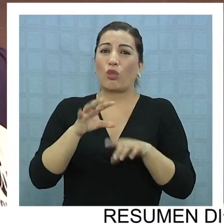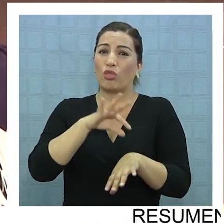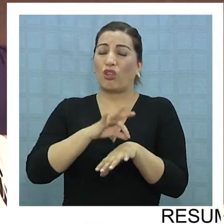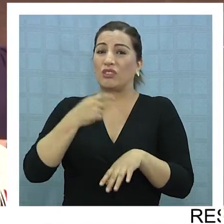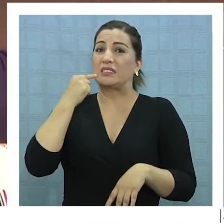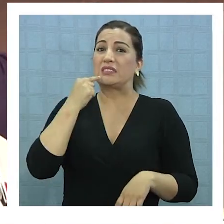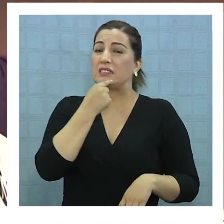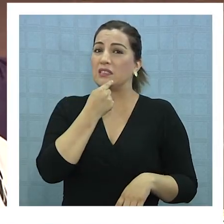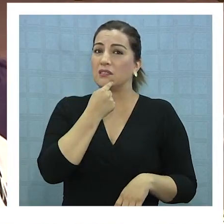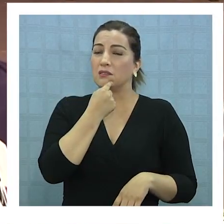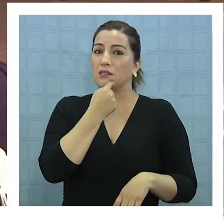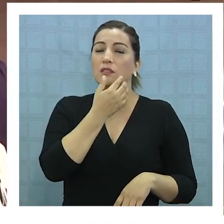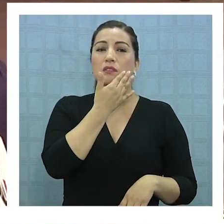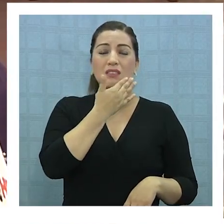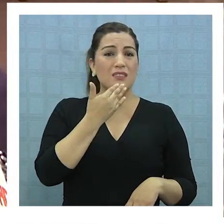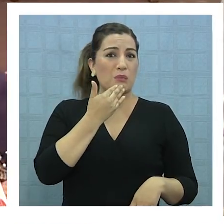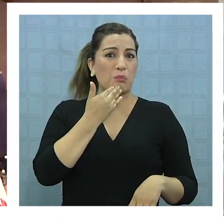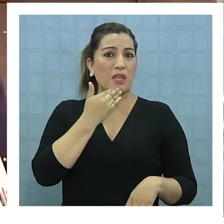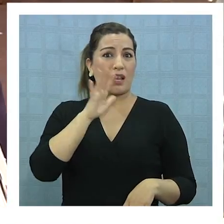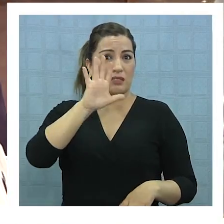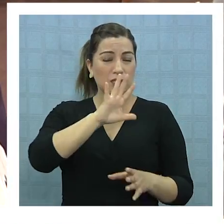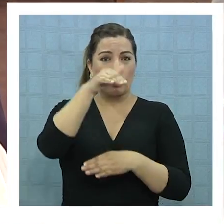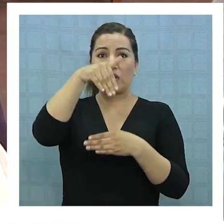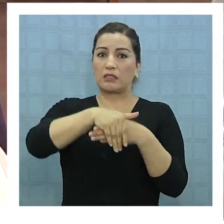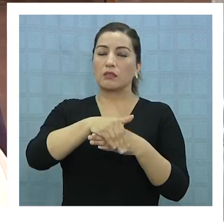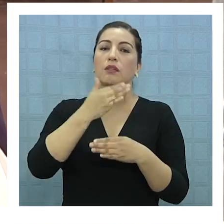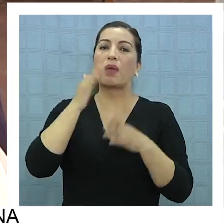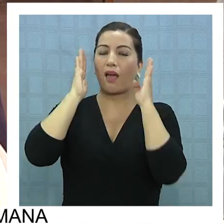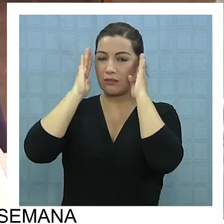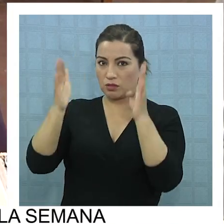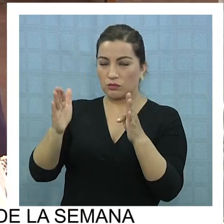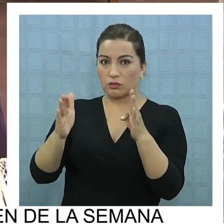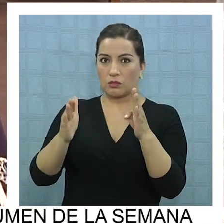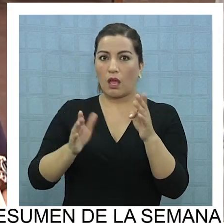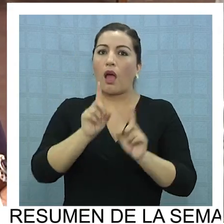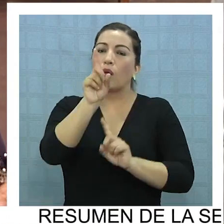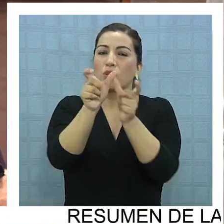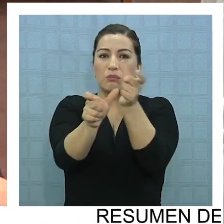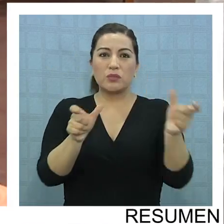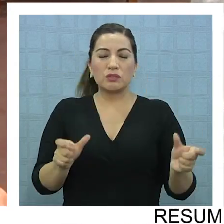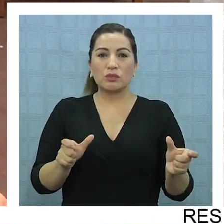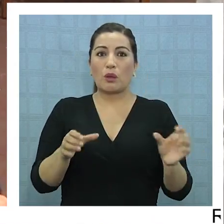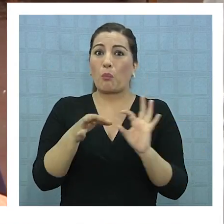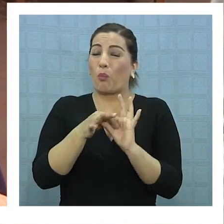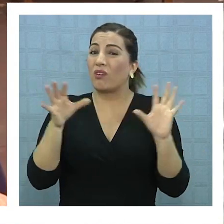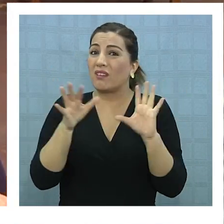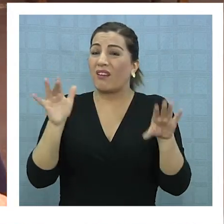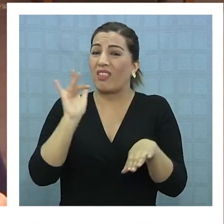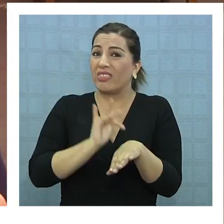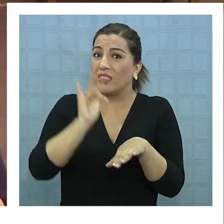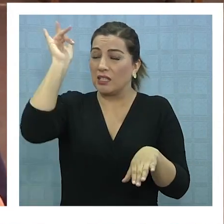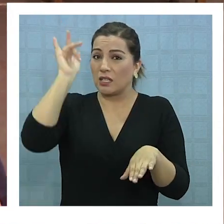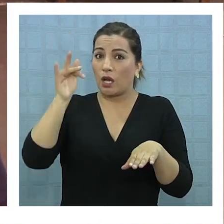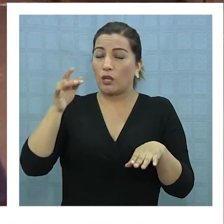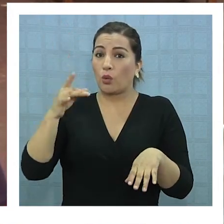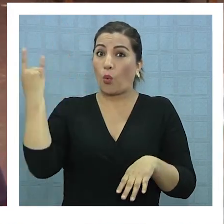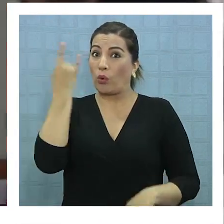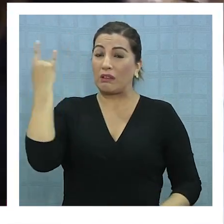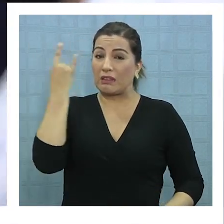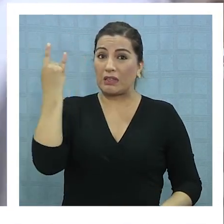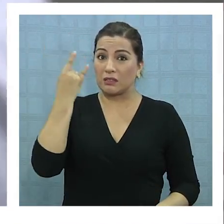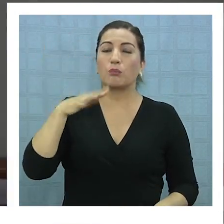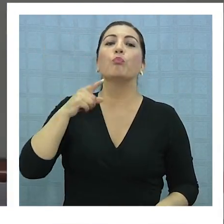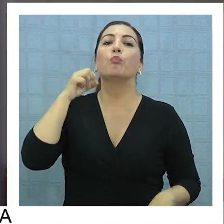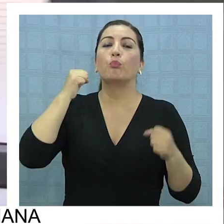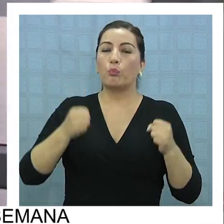tarde, las atendemos también. Y las personas que tengan algún problema grave de salud o de urgencia, puede acudir a los SAPU.